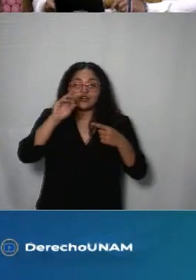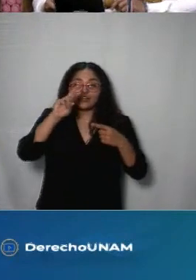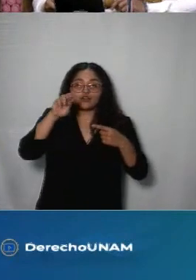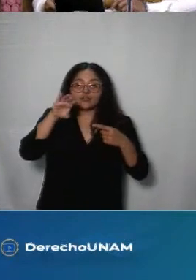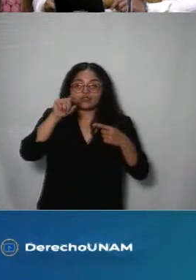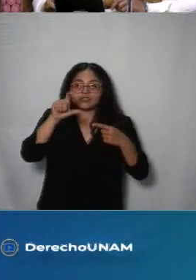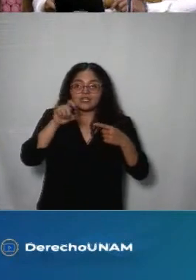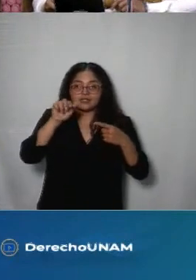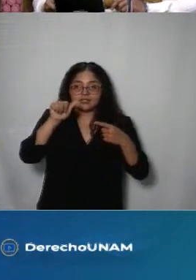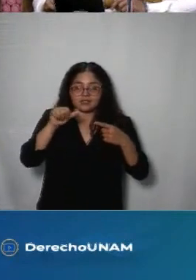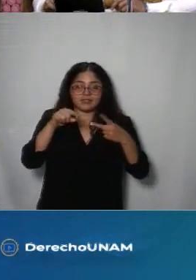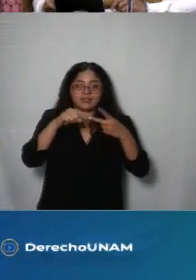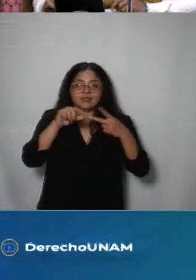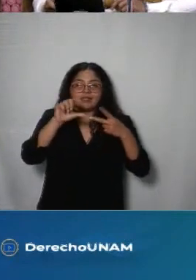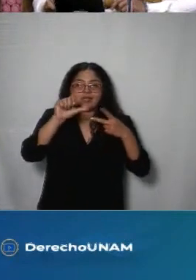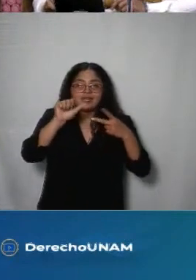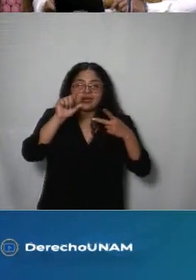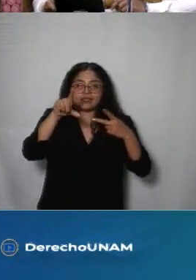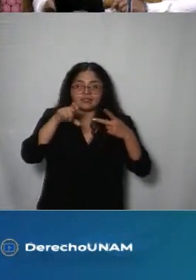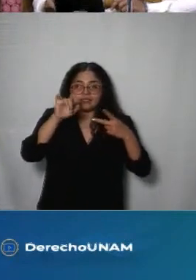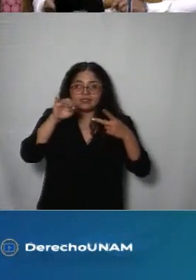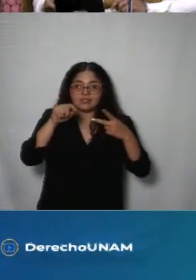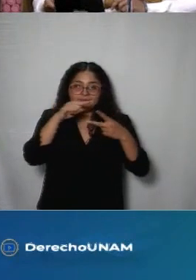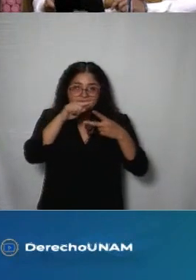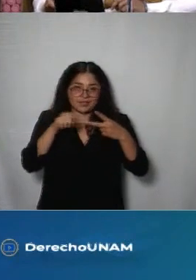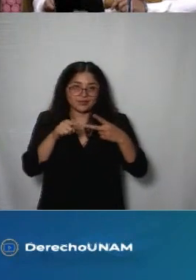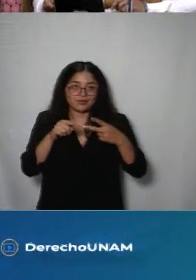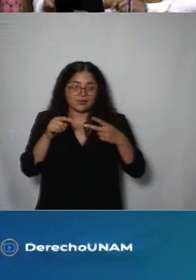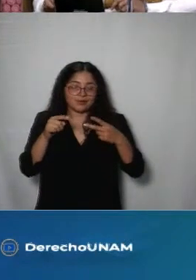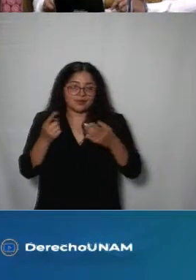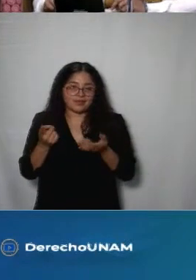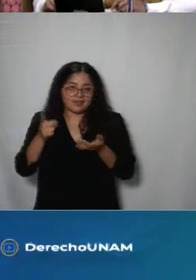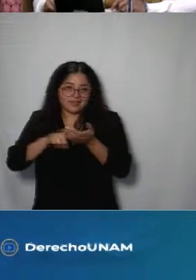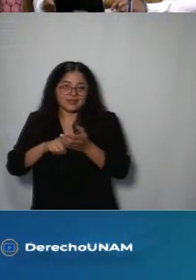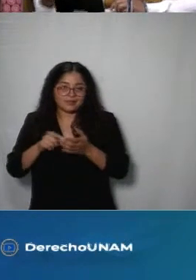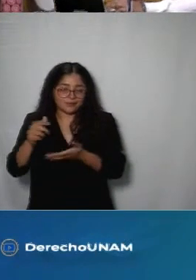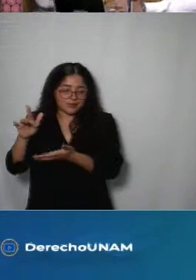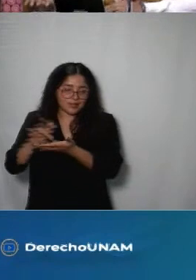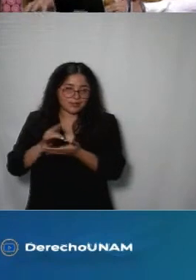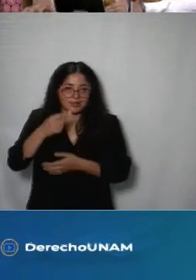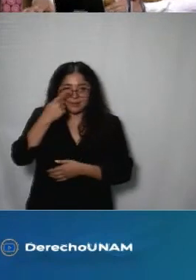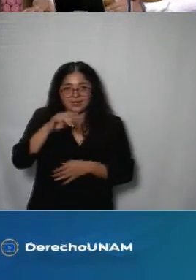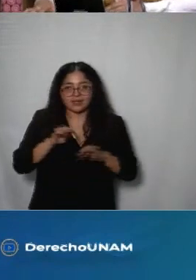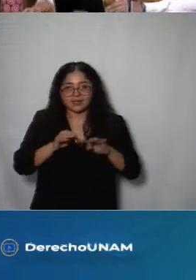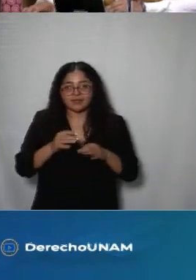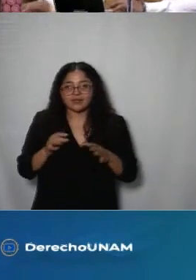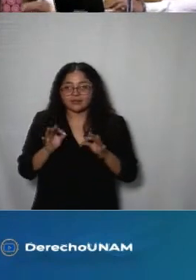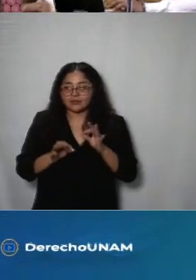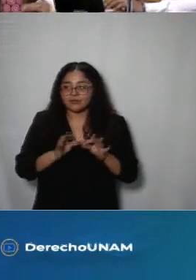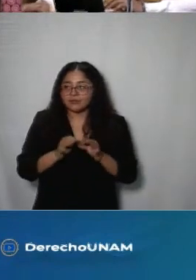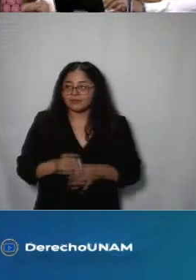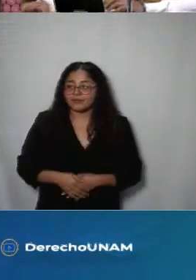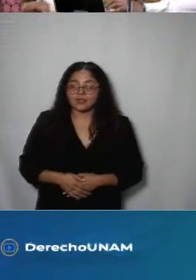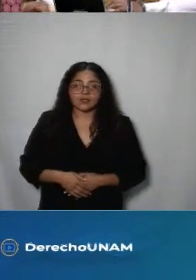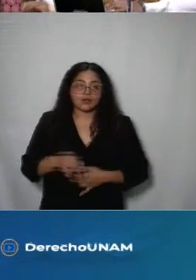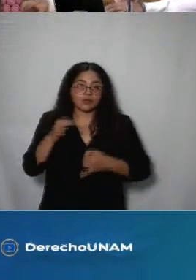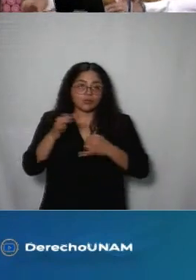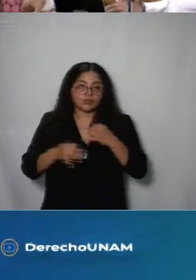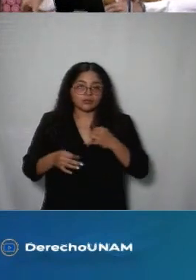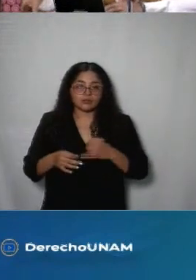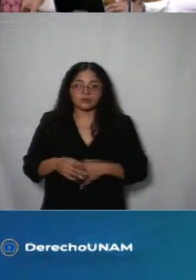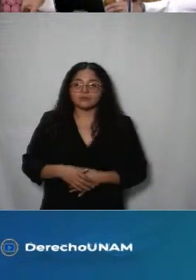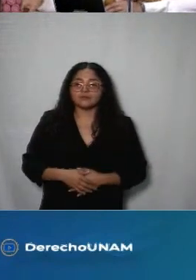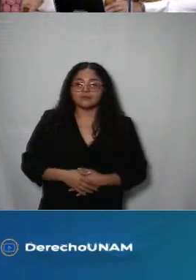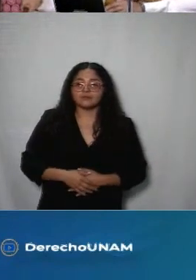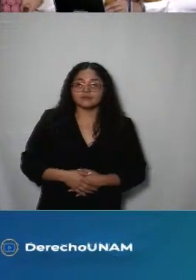Larrinaga y Axel Rodríguez gracias por su apoyo y finalmente dar justo con motivo y